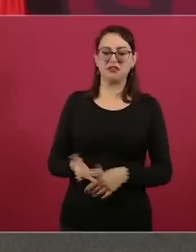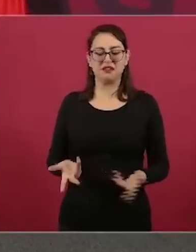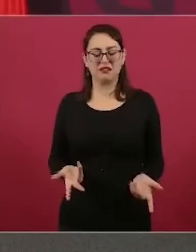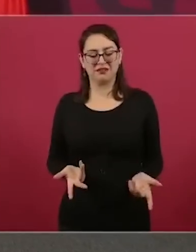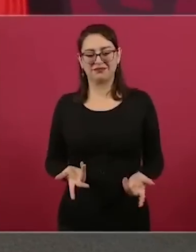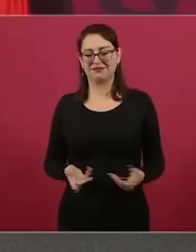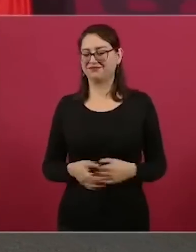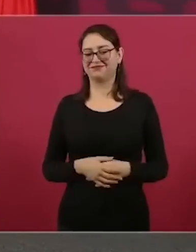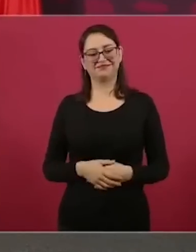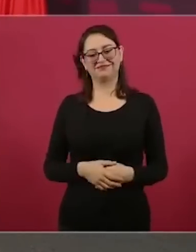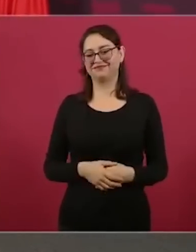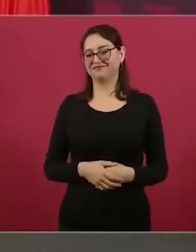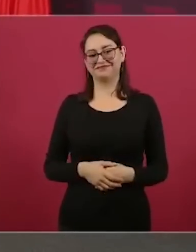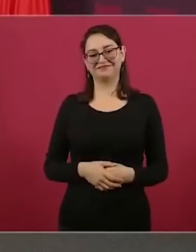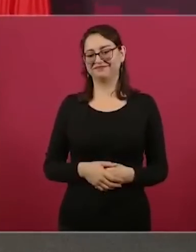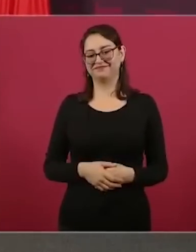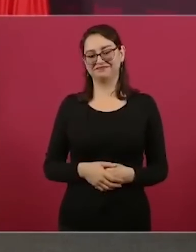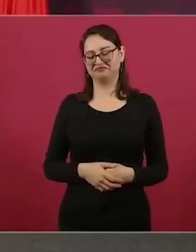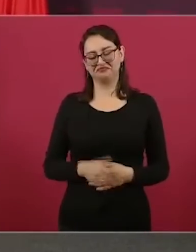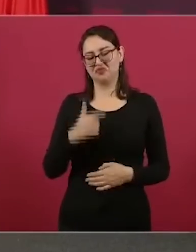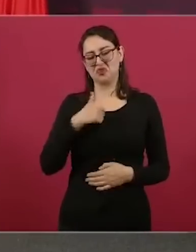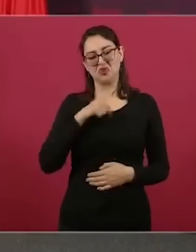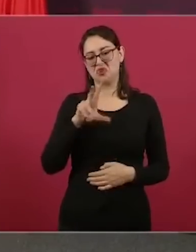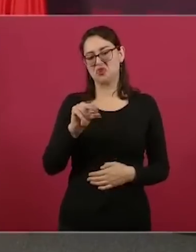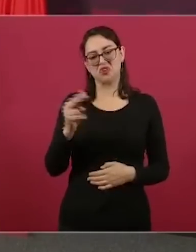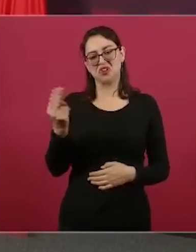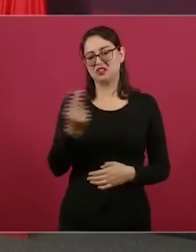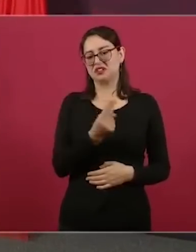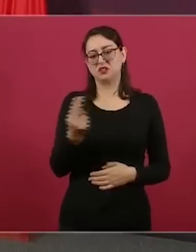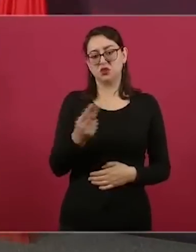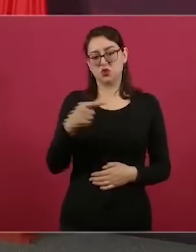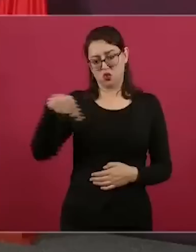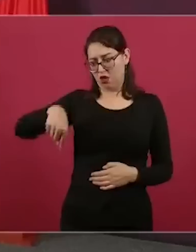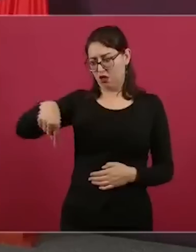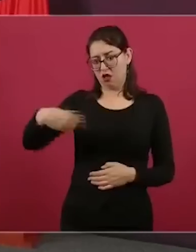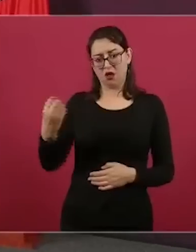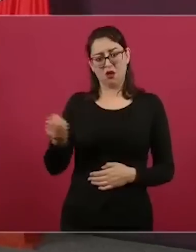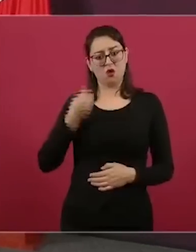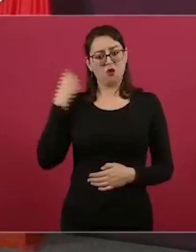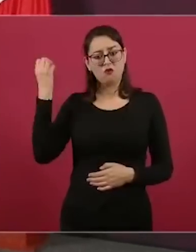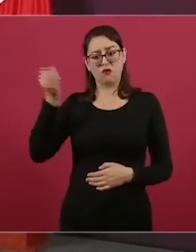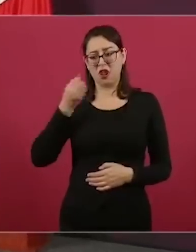no, si no tuviésemos esto, no tendríamos nada,